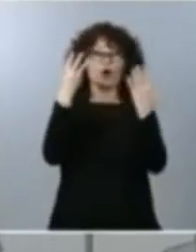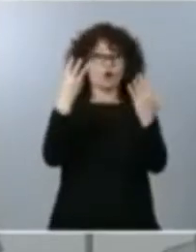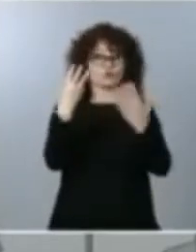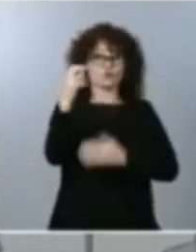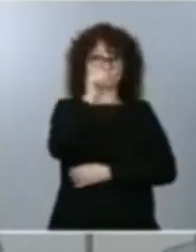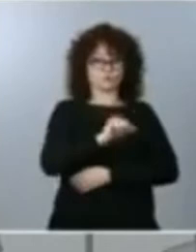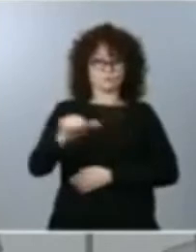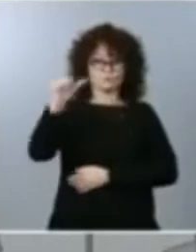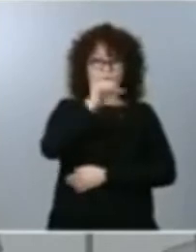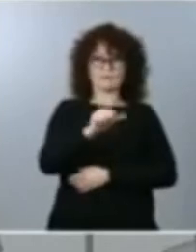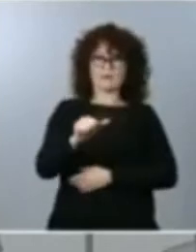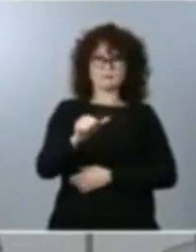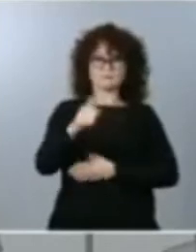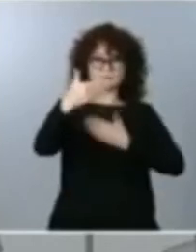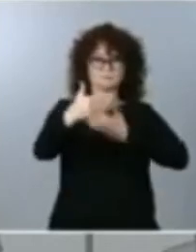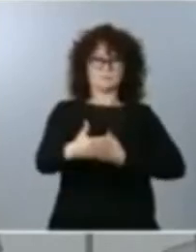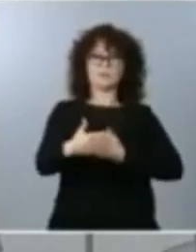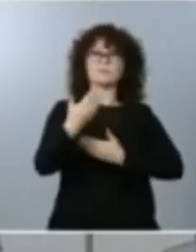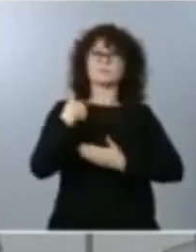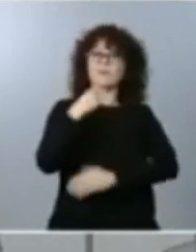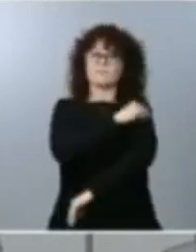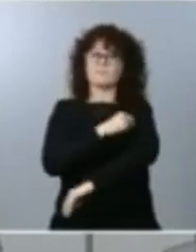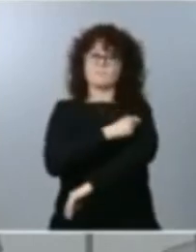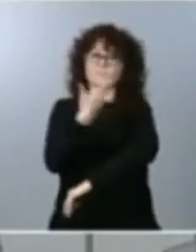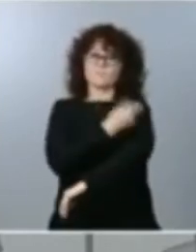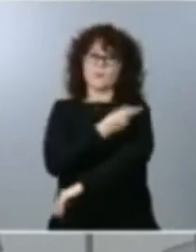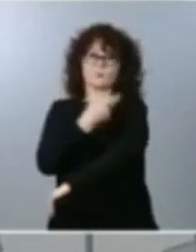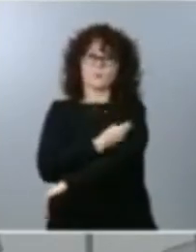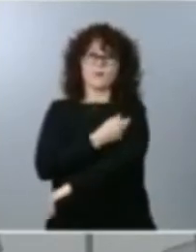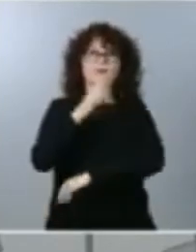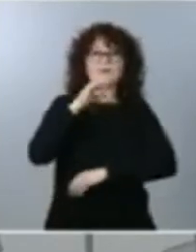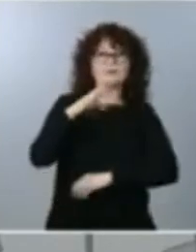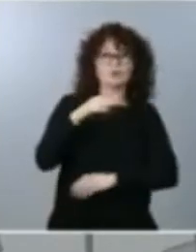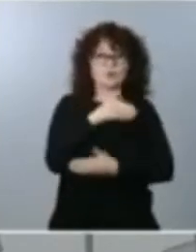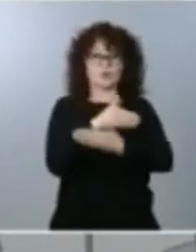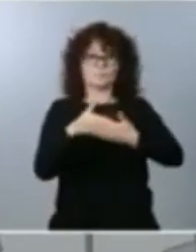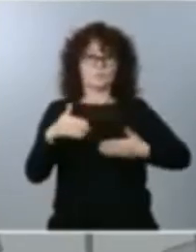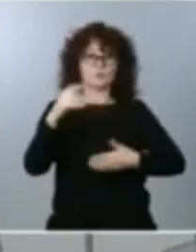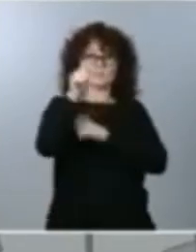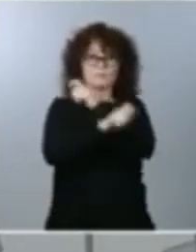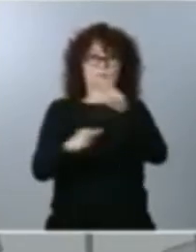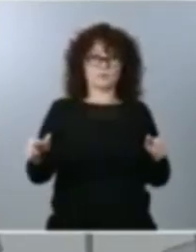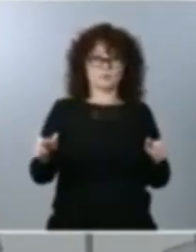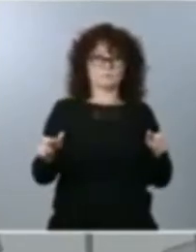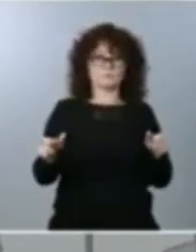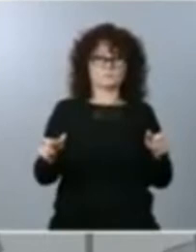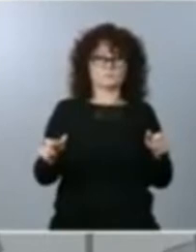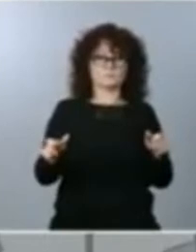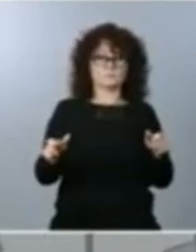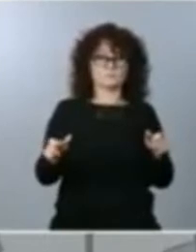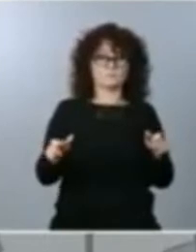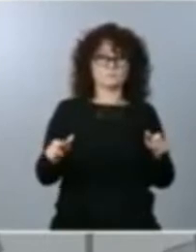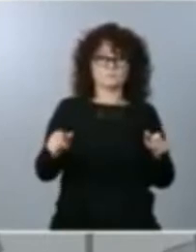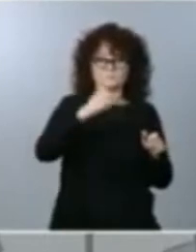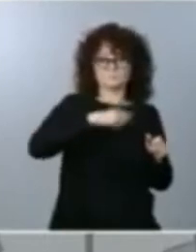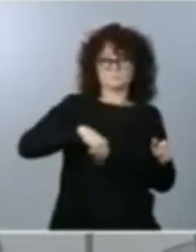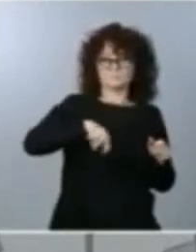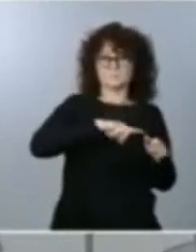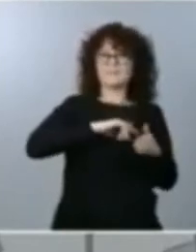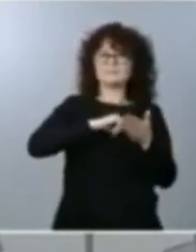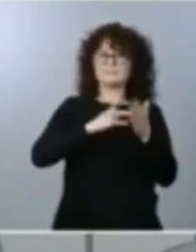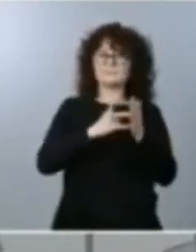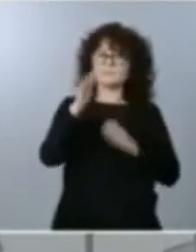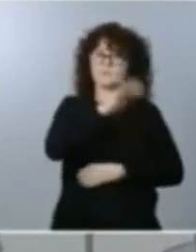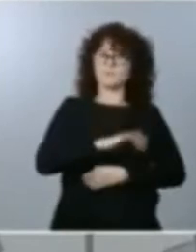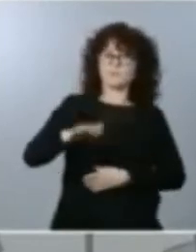ocho semanas hemos vacunado a 14 millones de personas. Por tanto la capacidad que tiene el Sistema Nacional de Salud